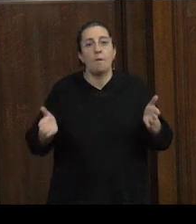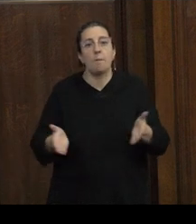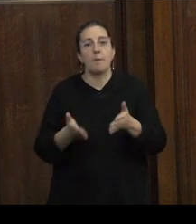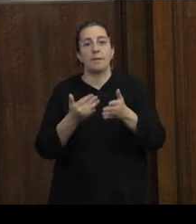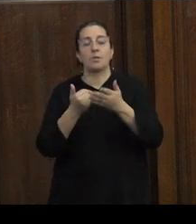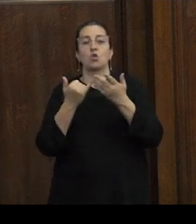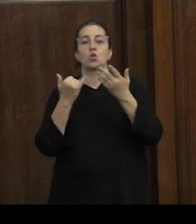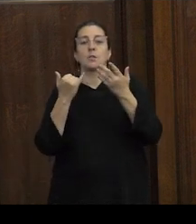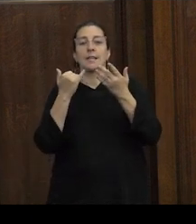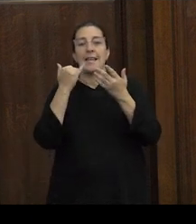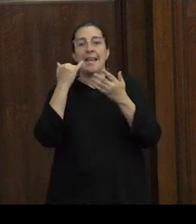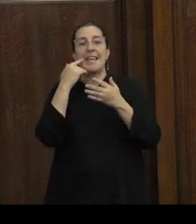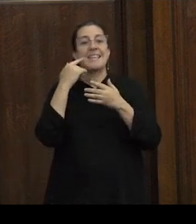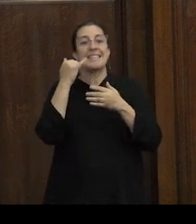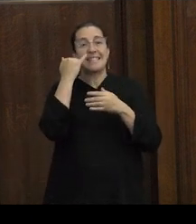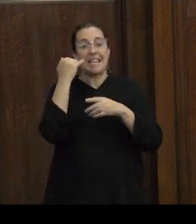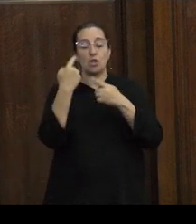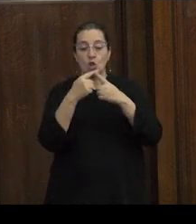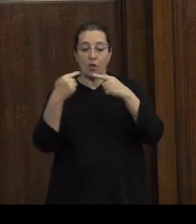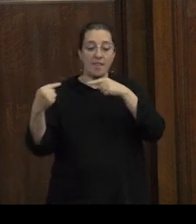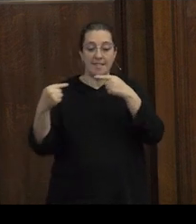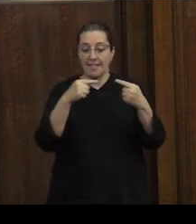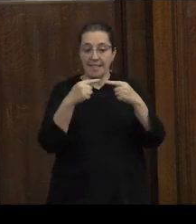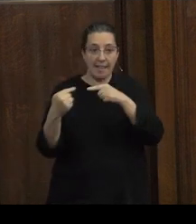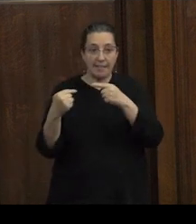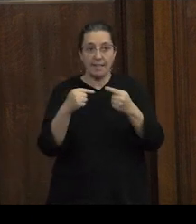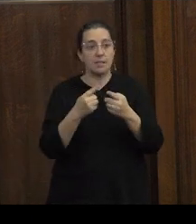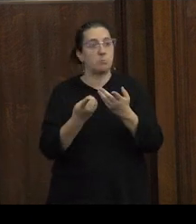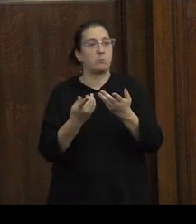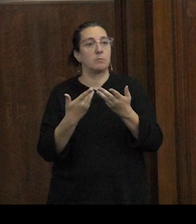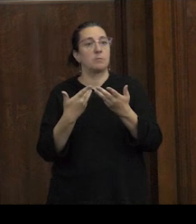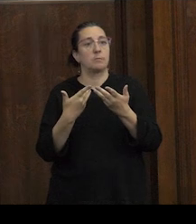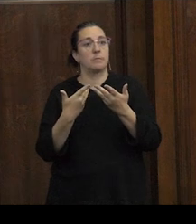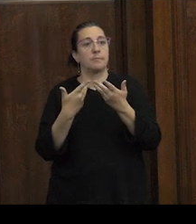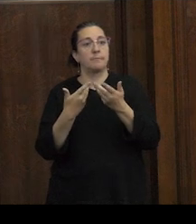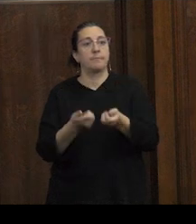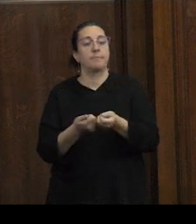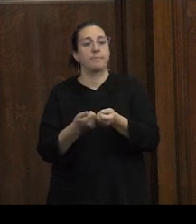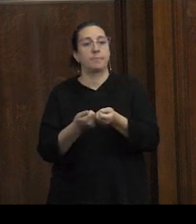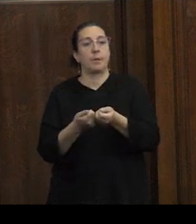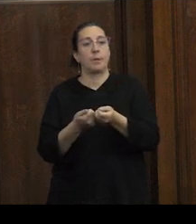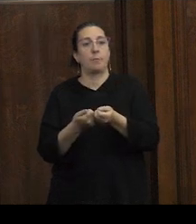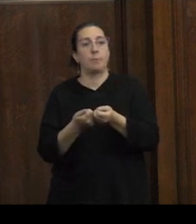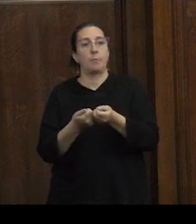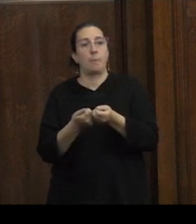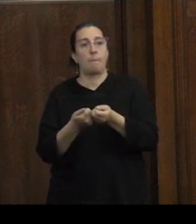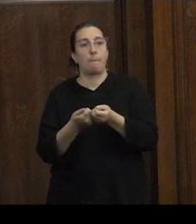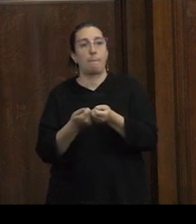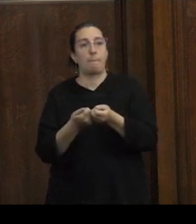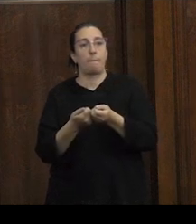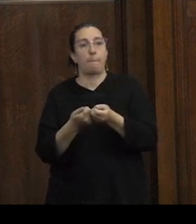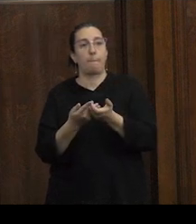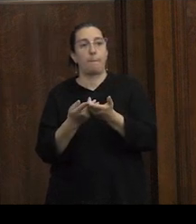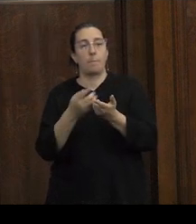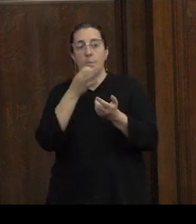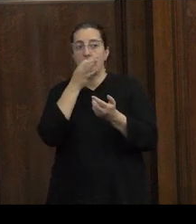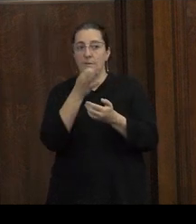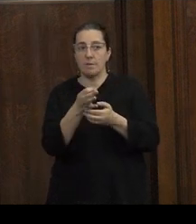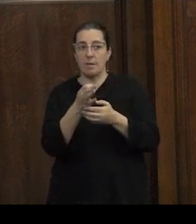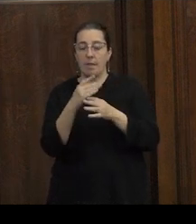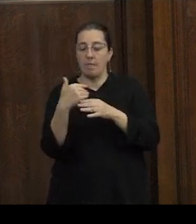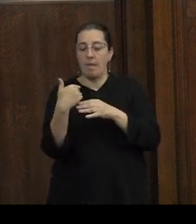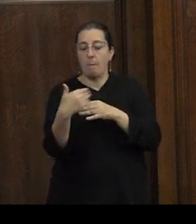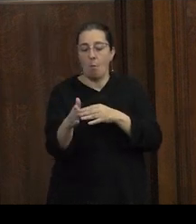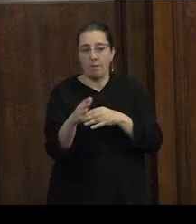disidentes asistimos yo voy a poner como una marca fuerte en el escenario post